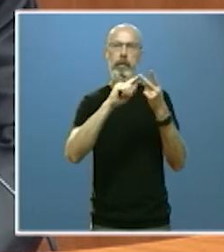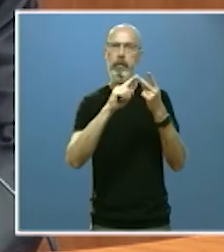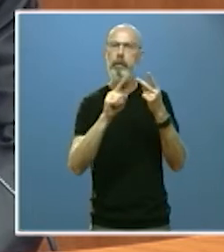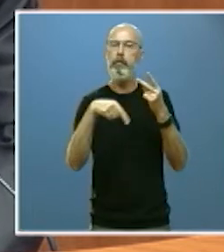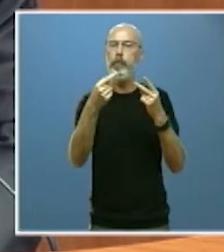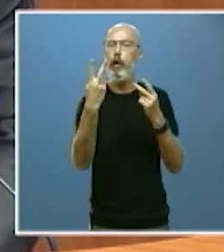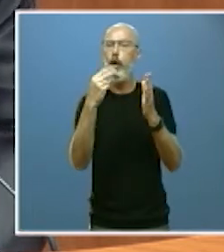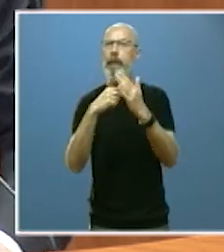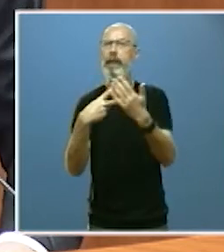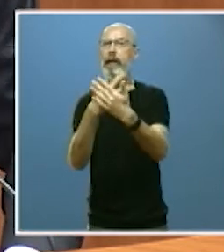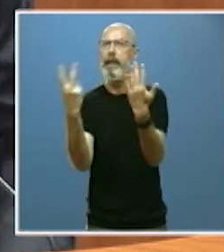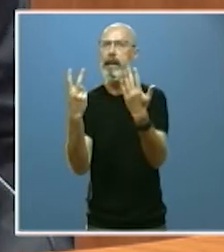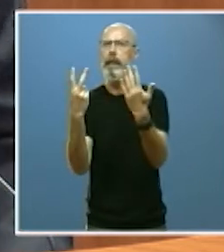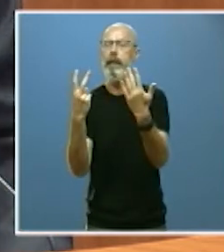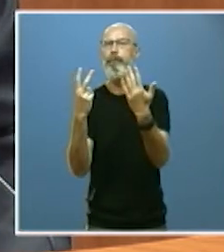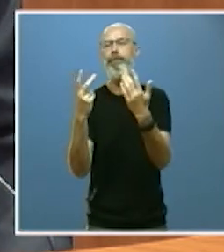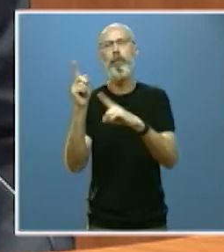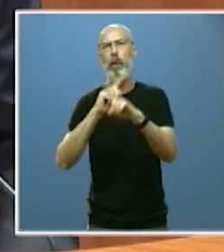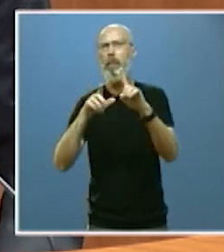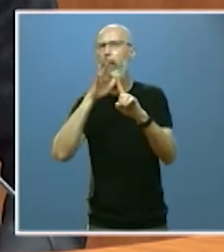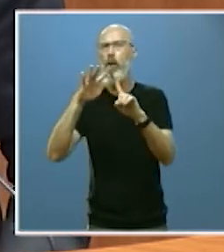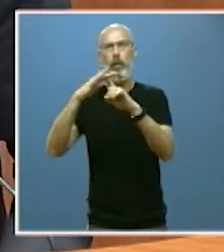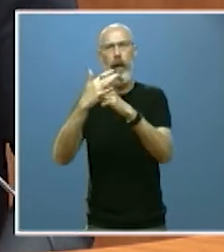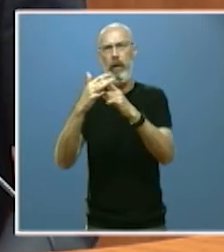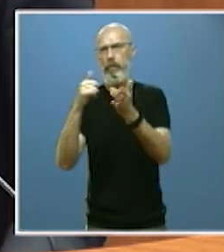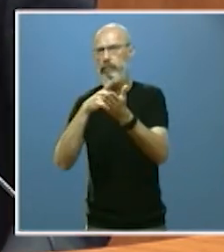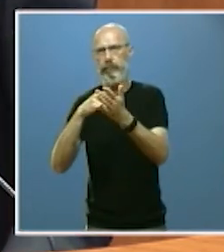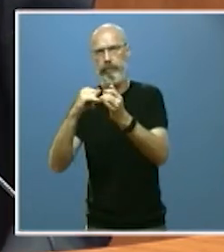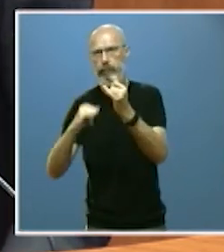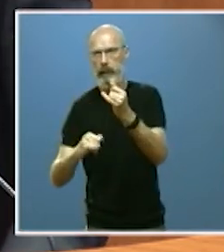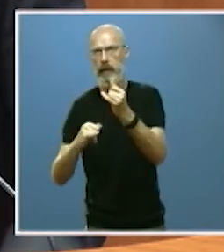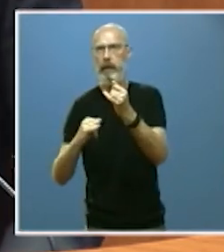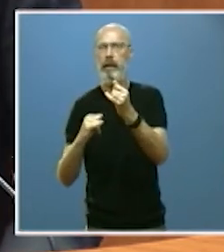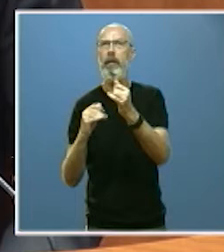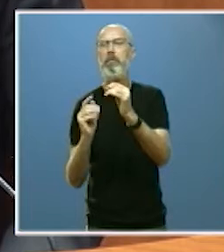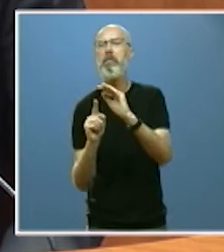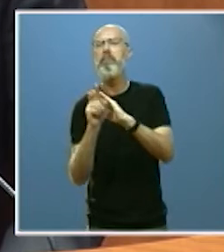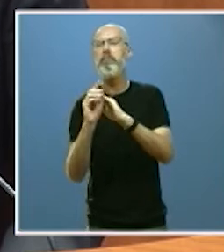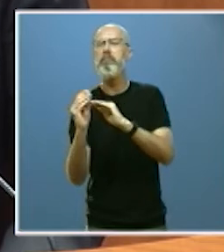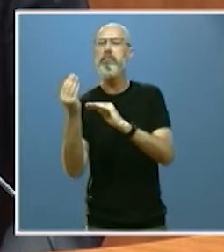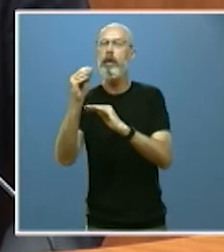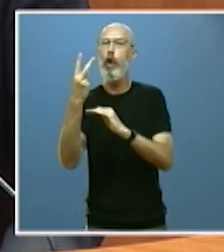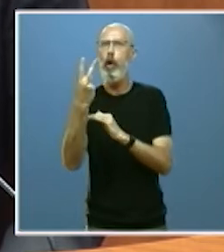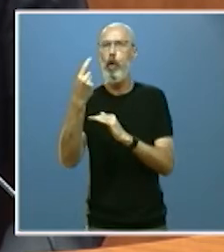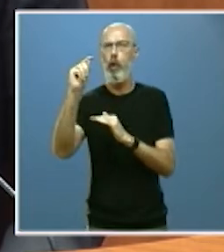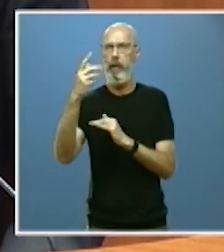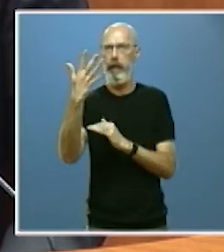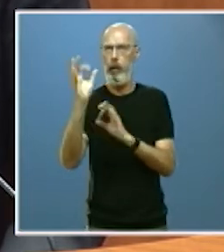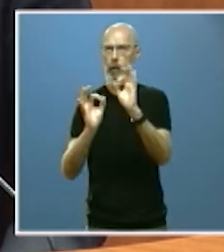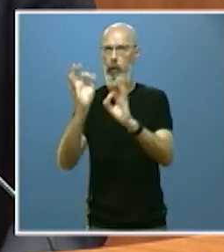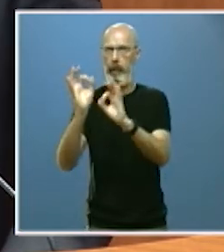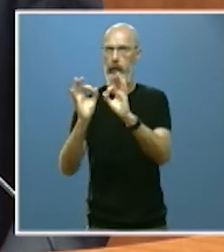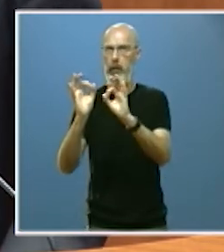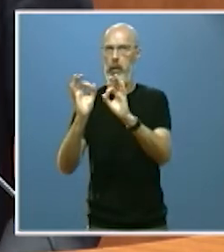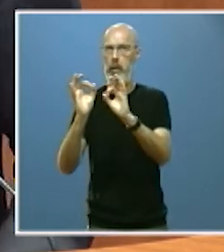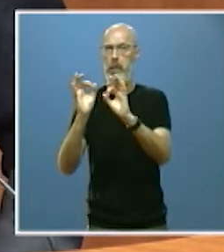penalizado sobre todo por la climatología adversa, en el que creció el 2,5%, un dato que esperamos superar